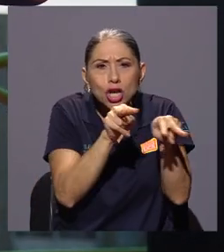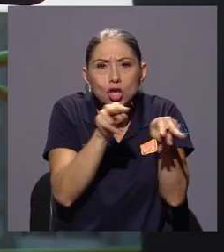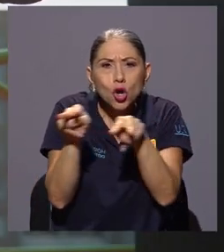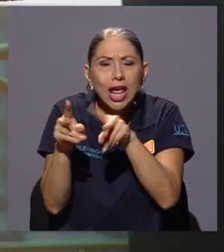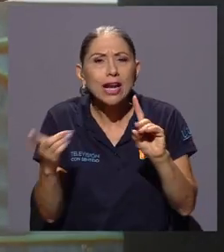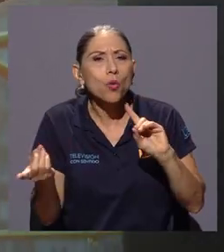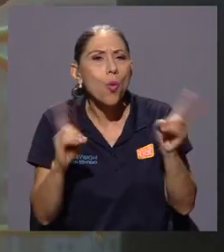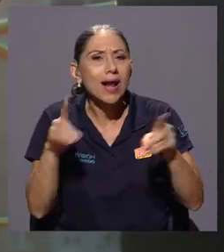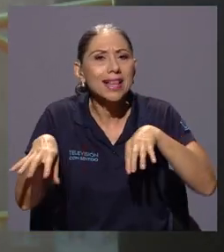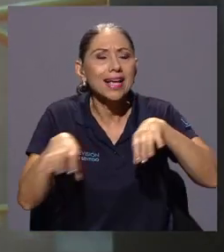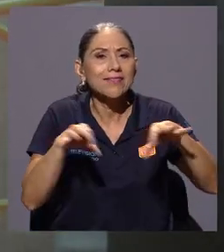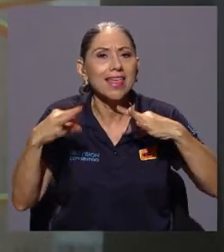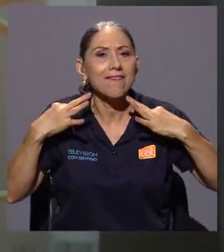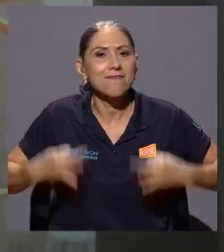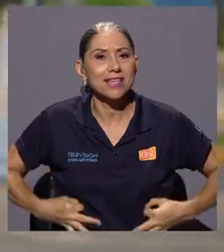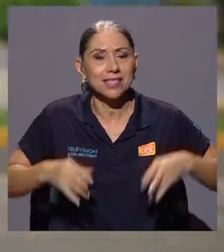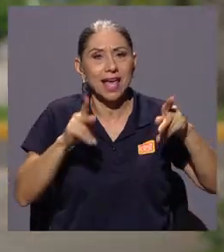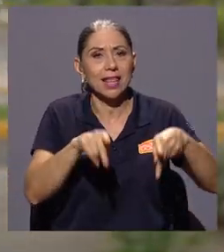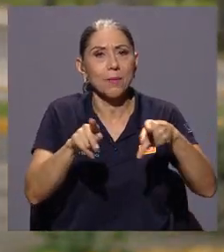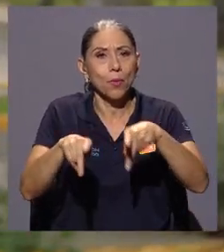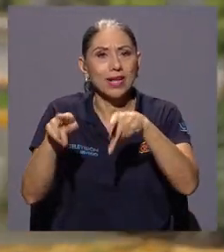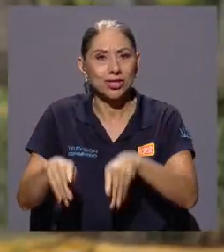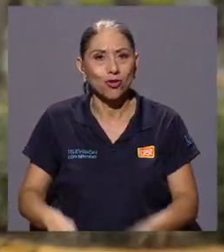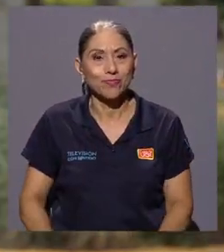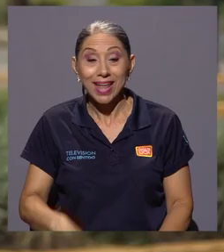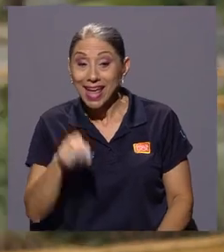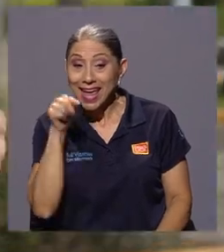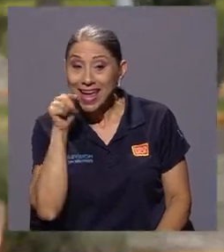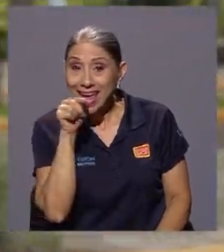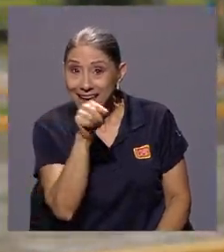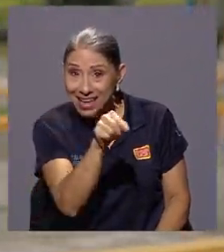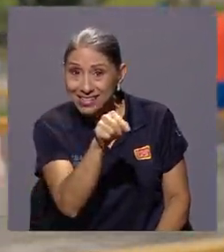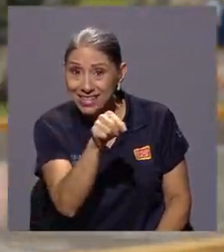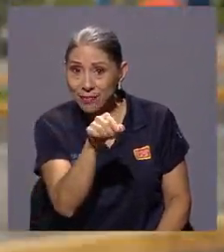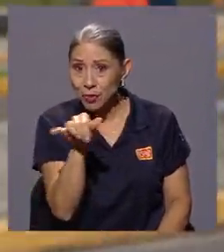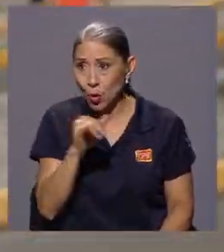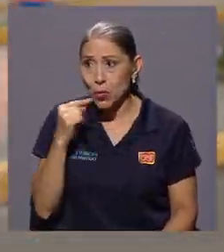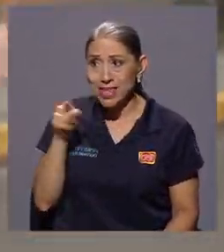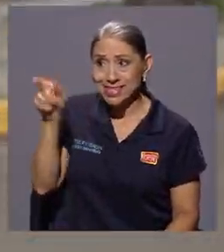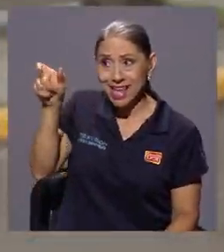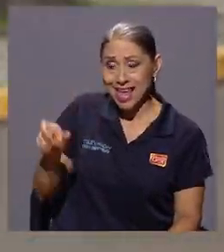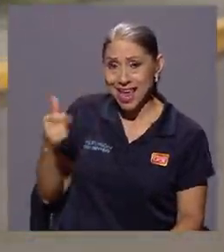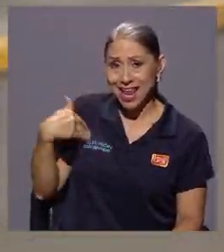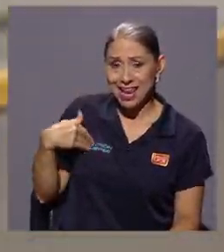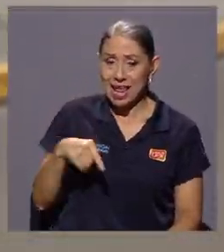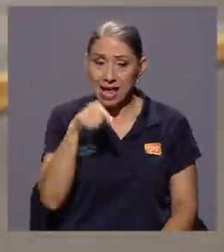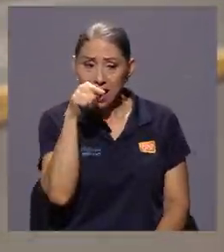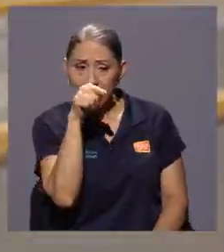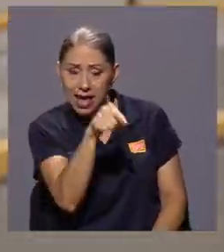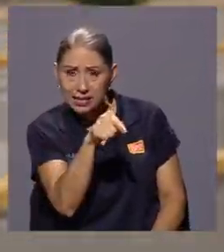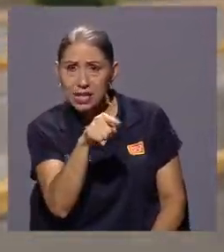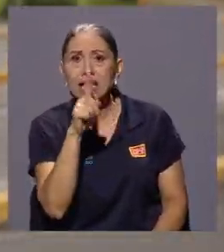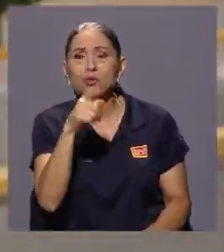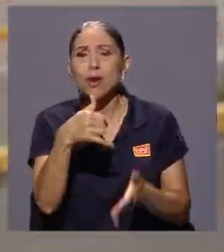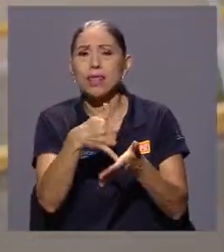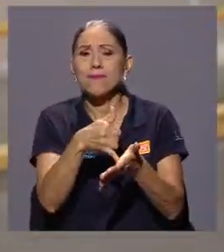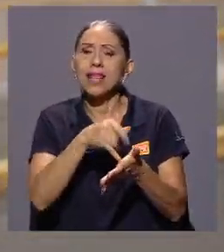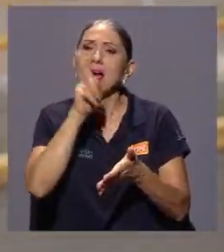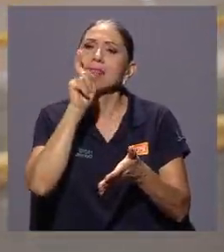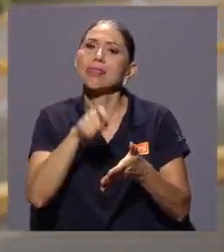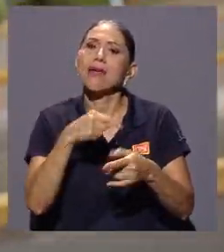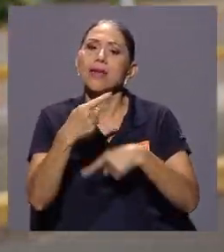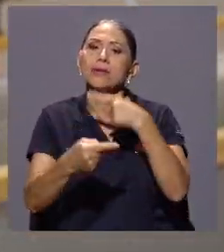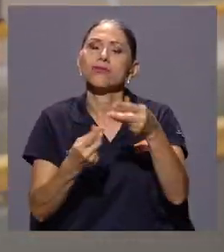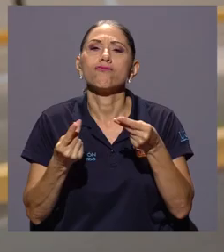física de la población. Esta, según él, es una enorme debilidad que debe de ser resuelta cuanto